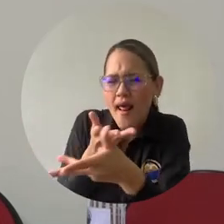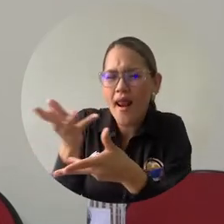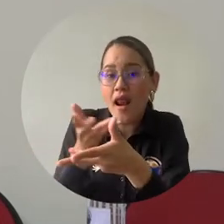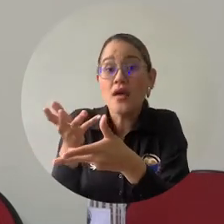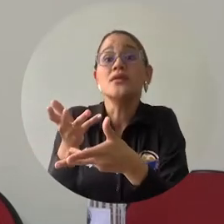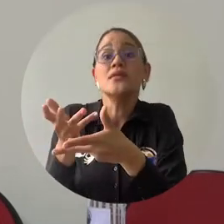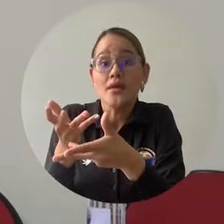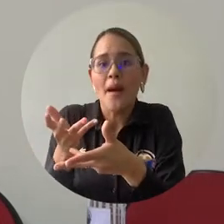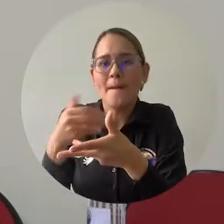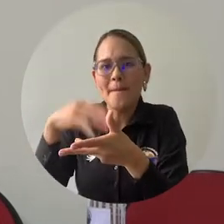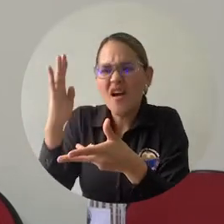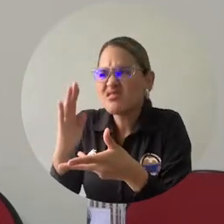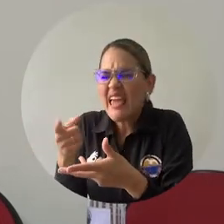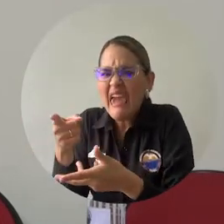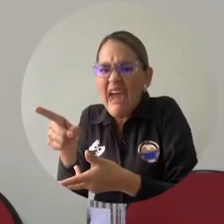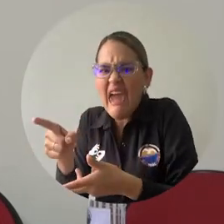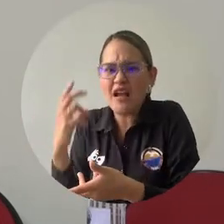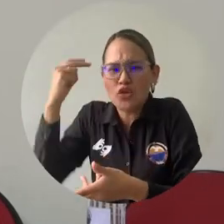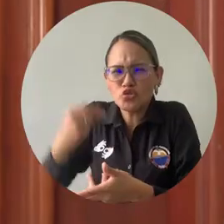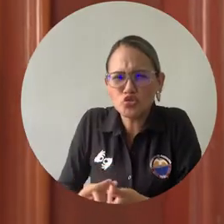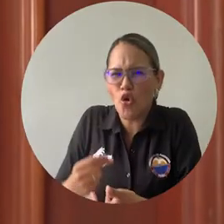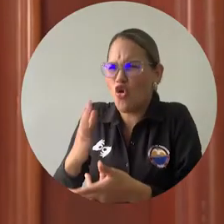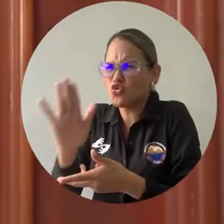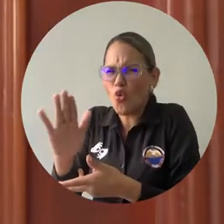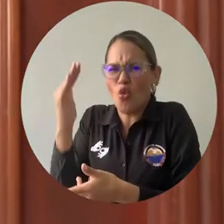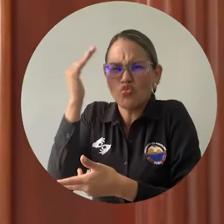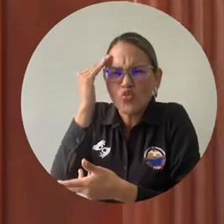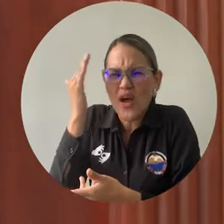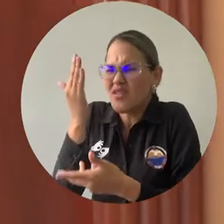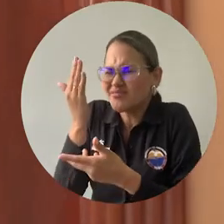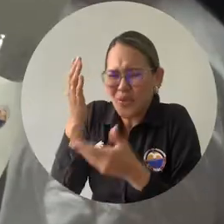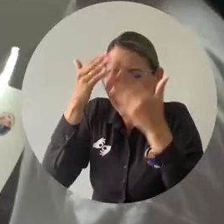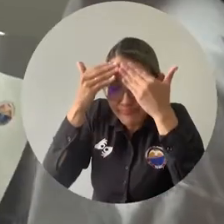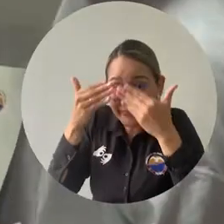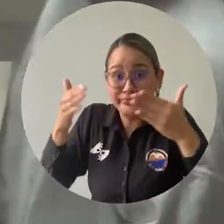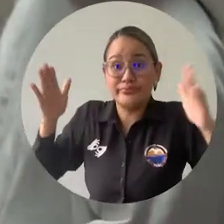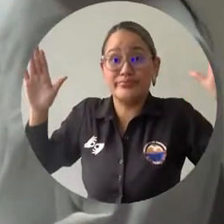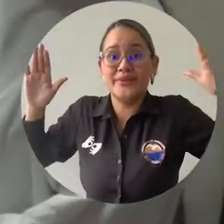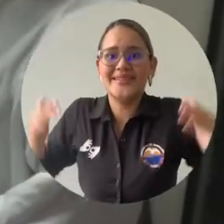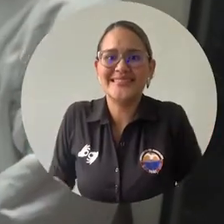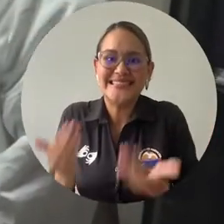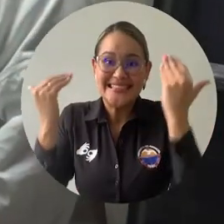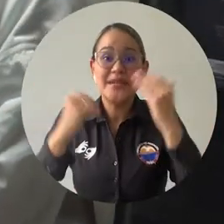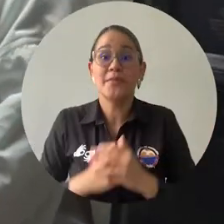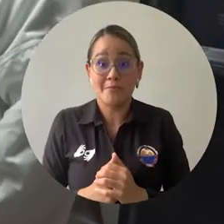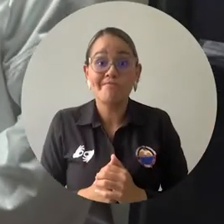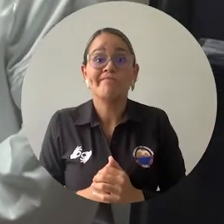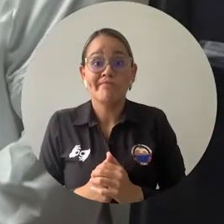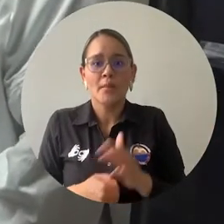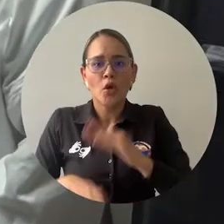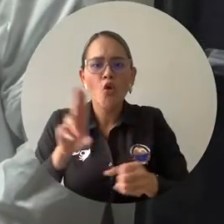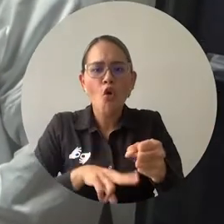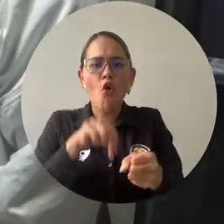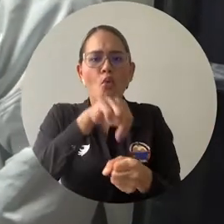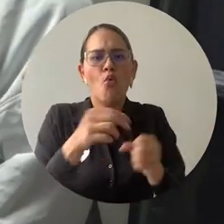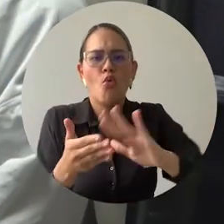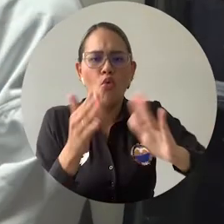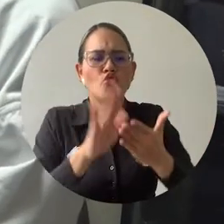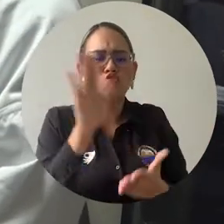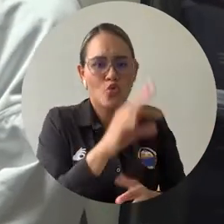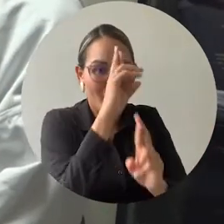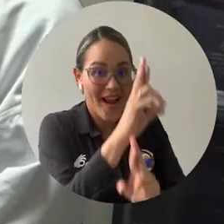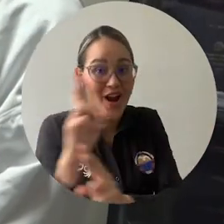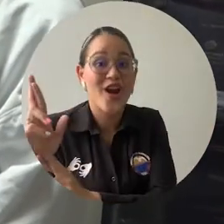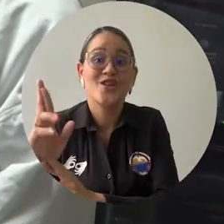tener ese diálogo de saberes y ese encuentro de saberes y de conocimientos que reconocemos en nuestras comunidades indígenas. Bajo